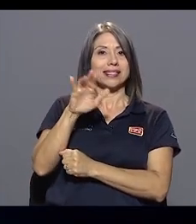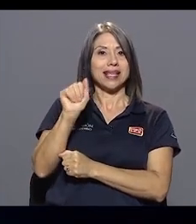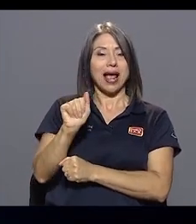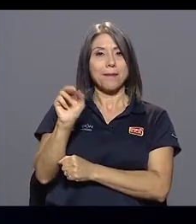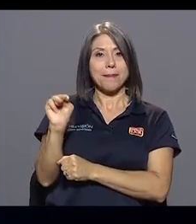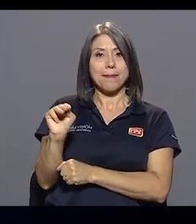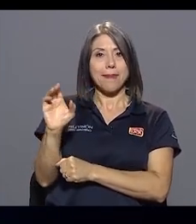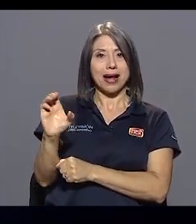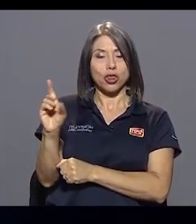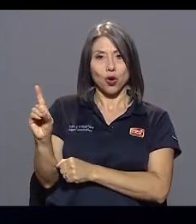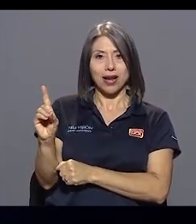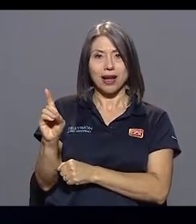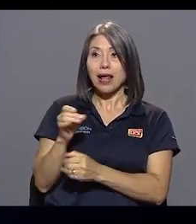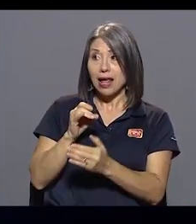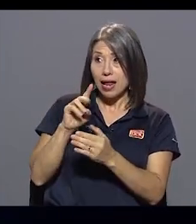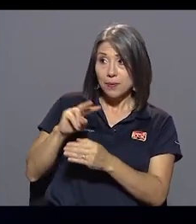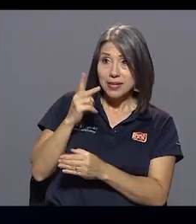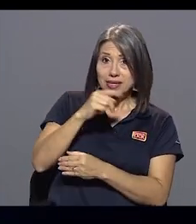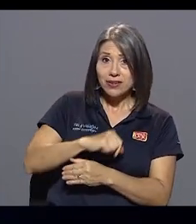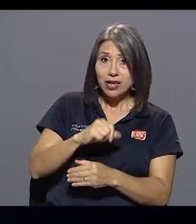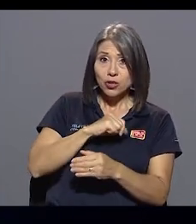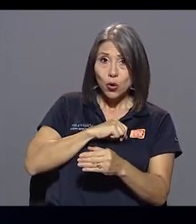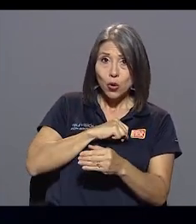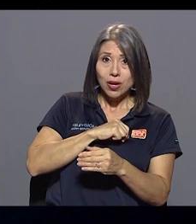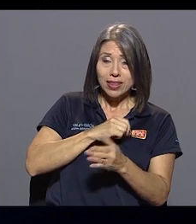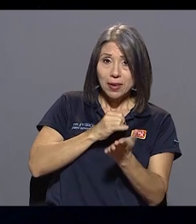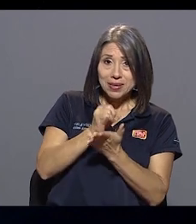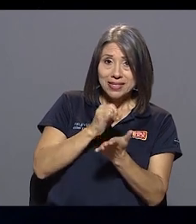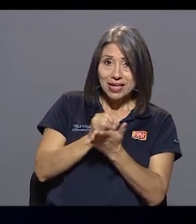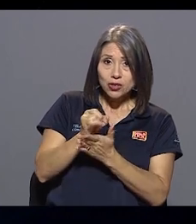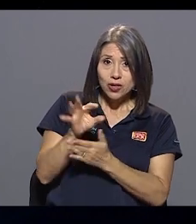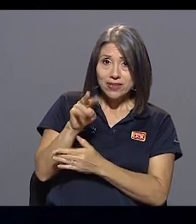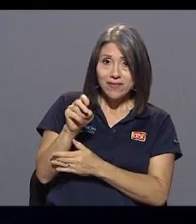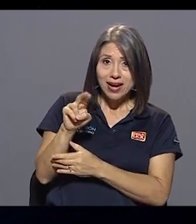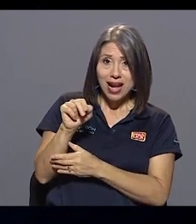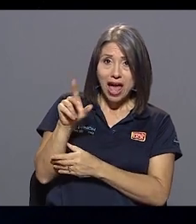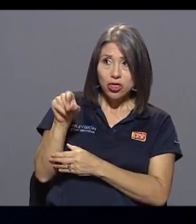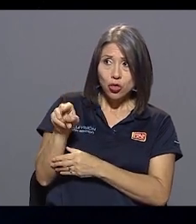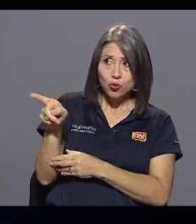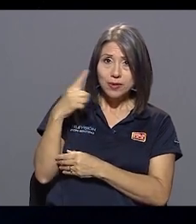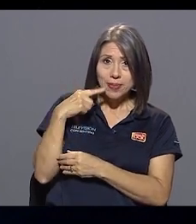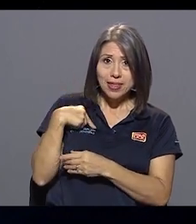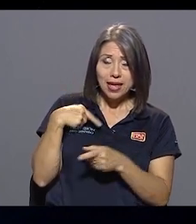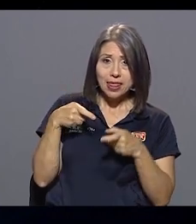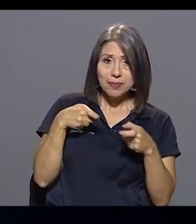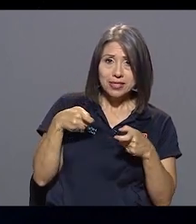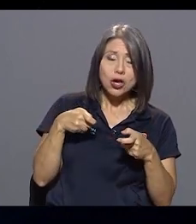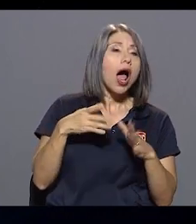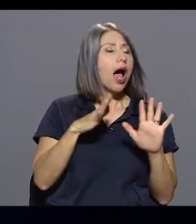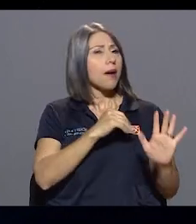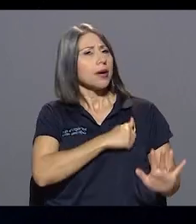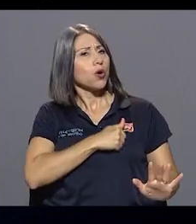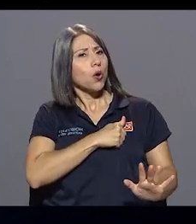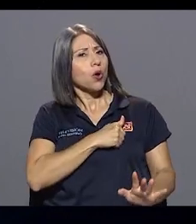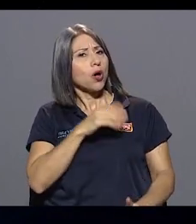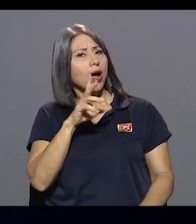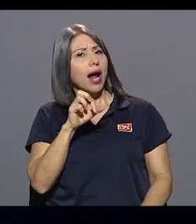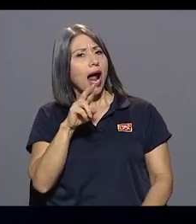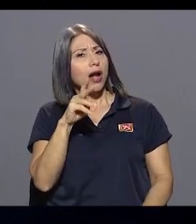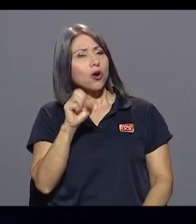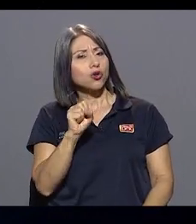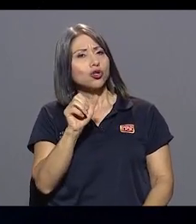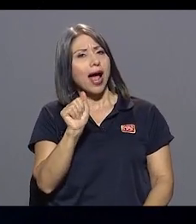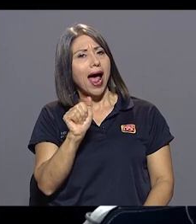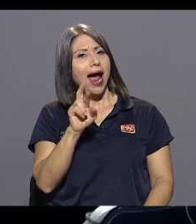es don Fernando, me dice el vicerector más bien de administración. Perdón, don Carlos Araya. Sí, Perdón, don Carlos